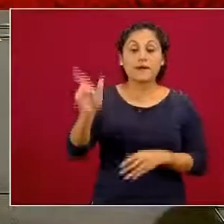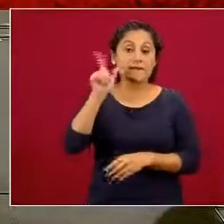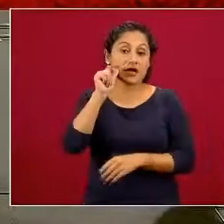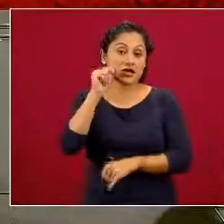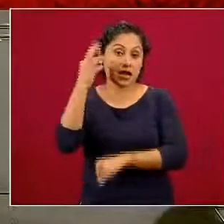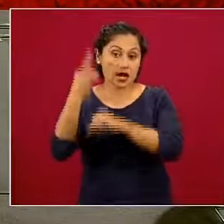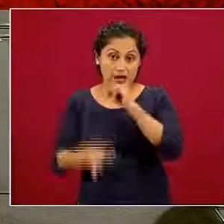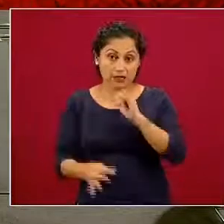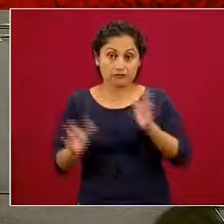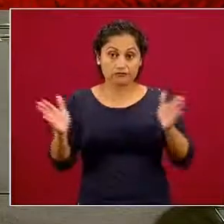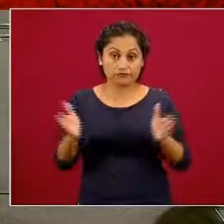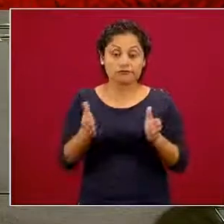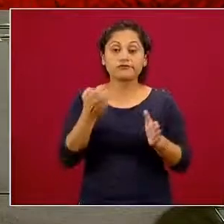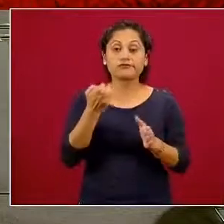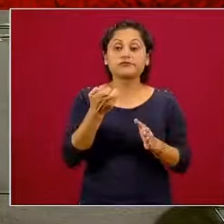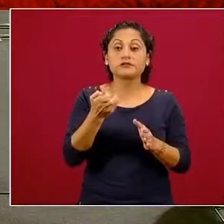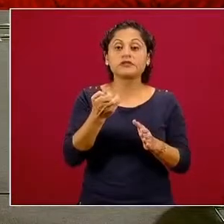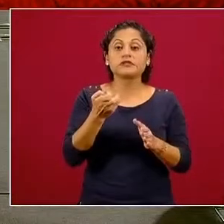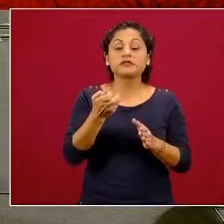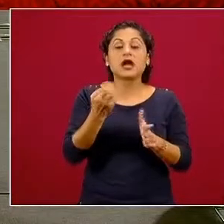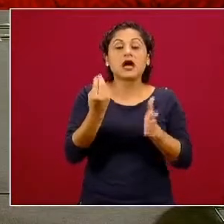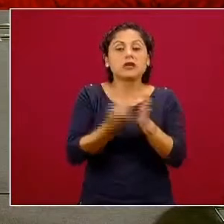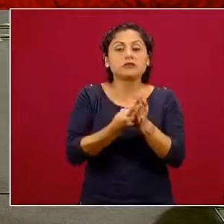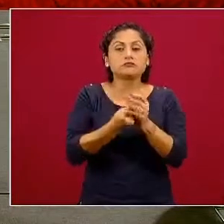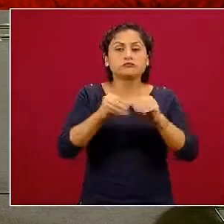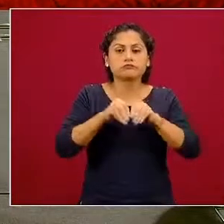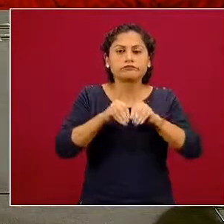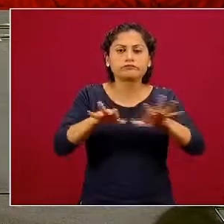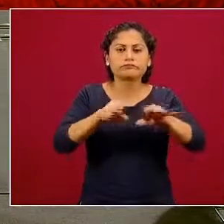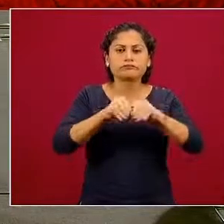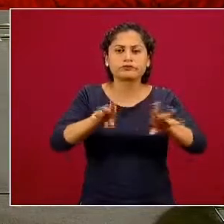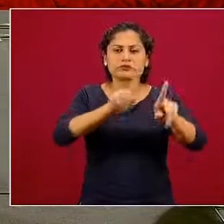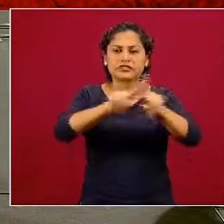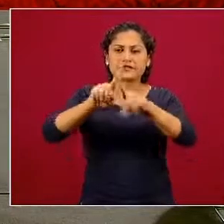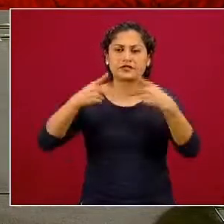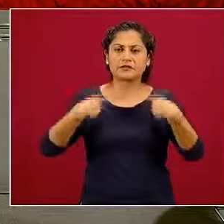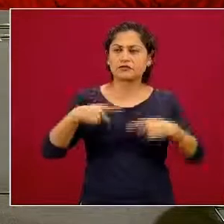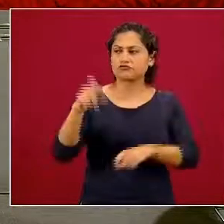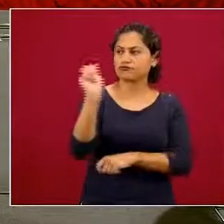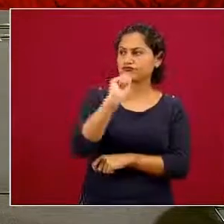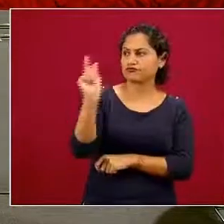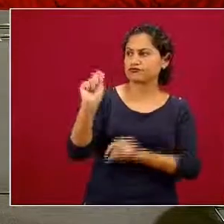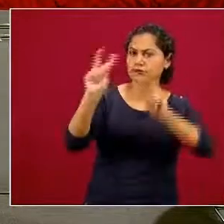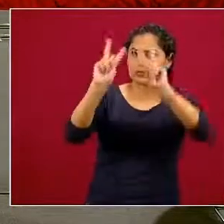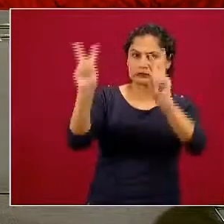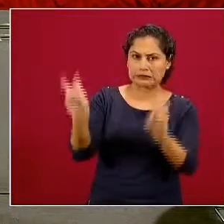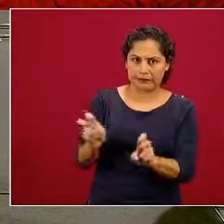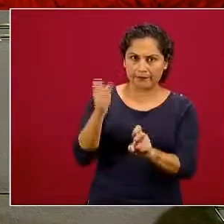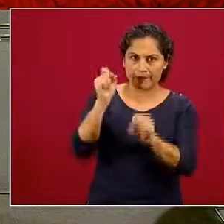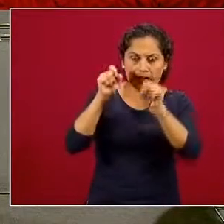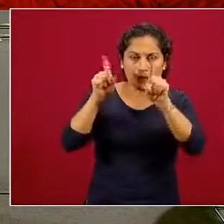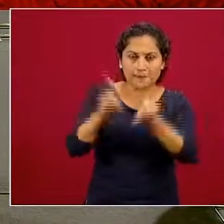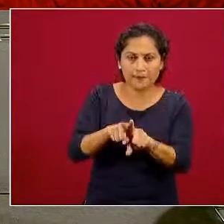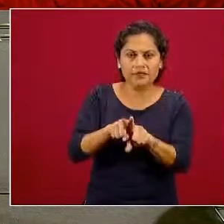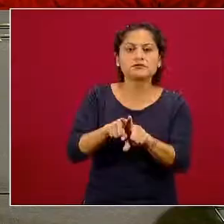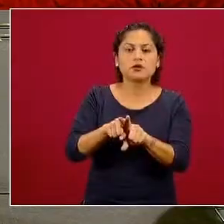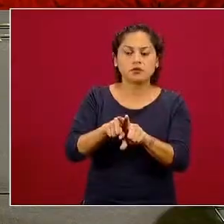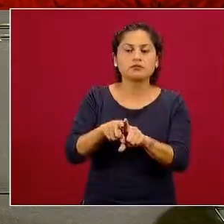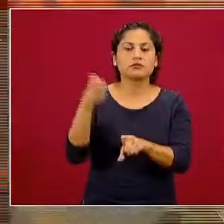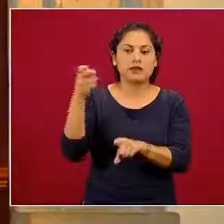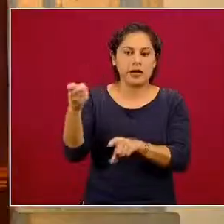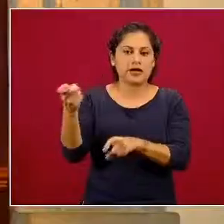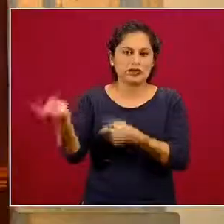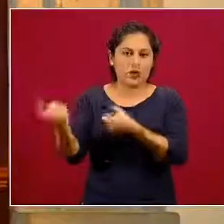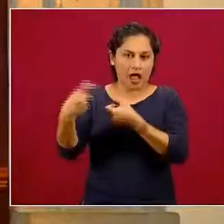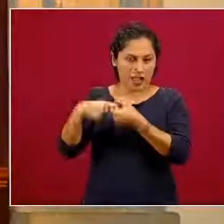y han expuesto una serie de expertos en el tema que también están involucrados ya en la implementación